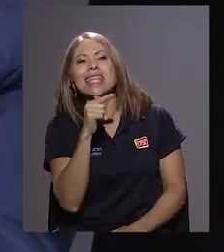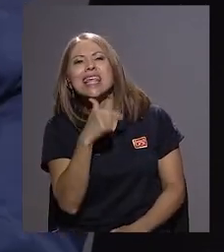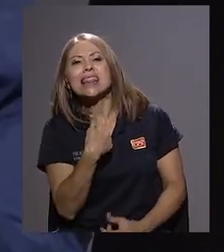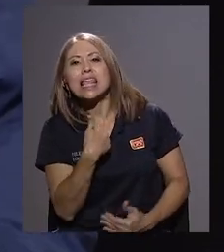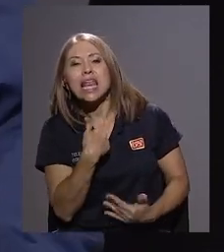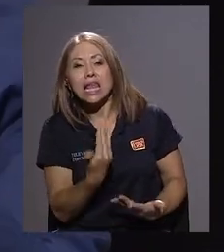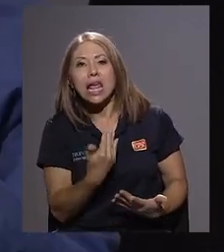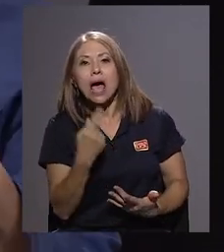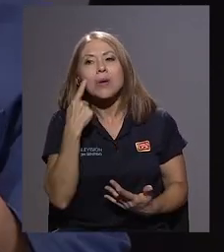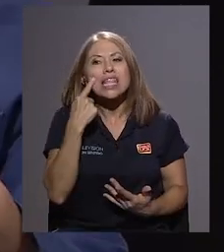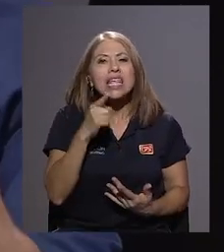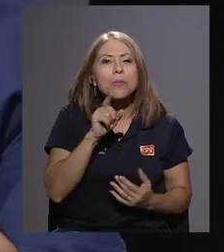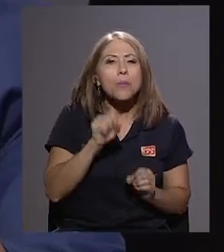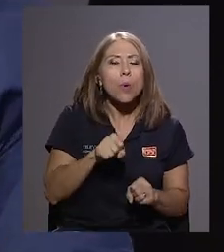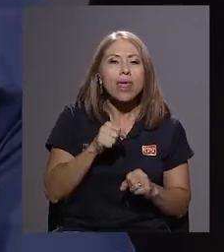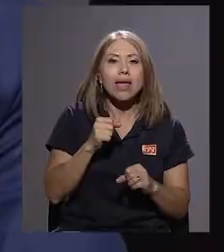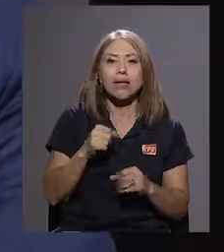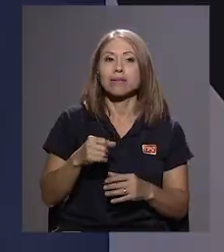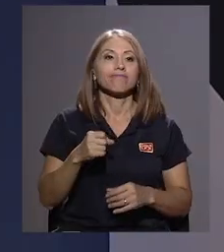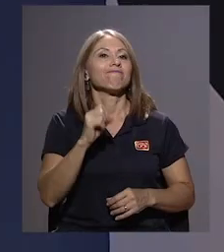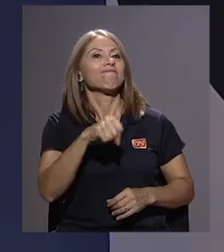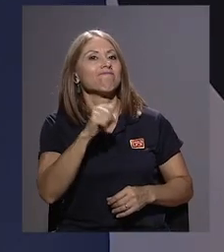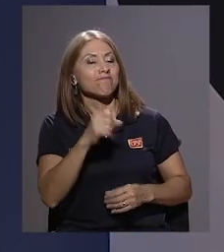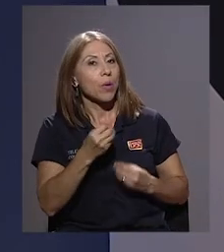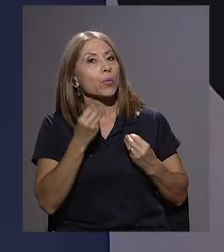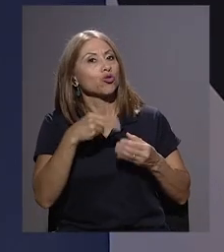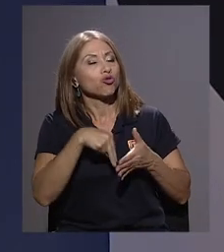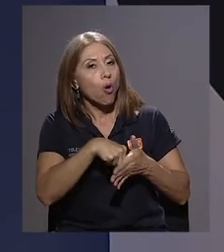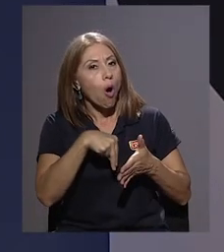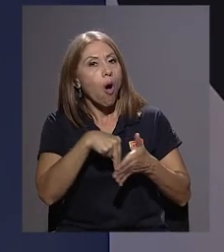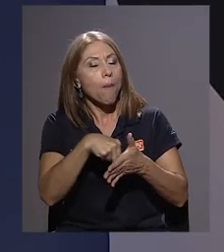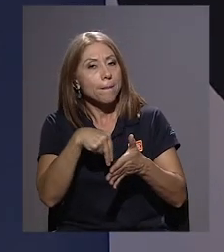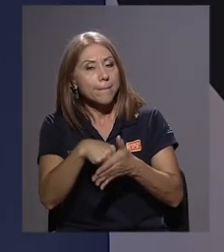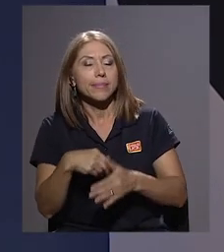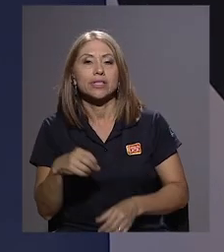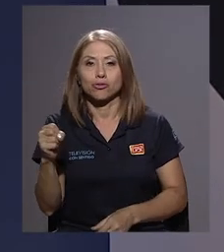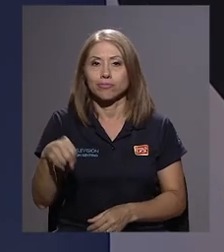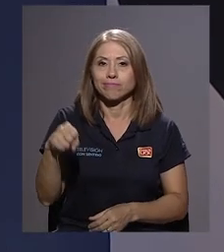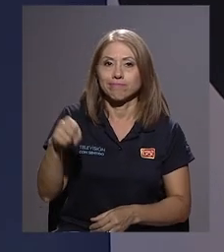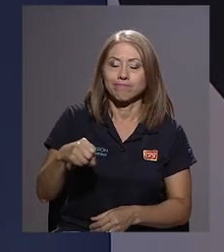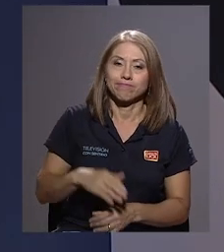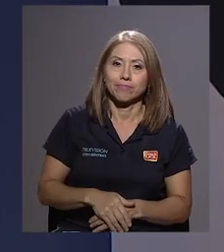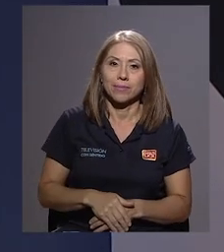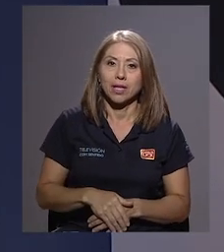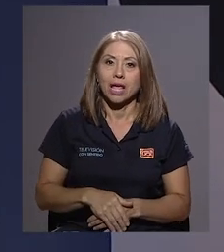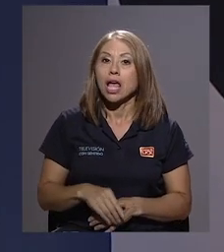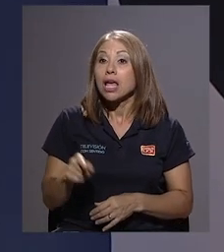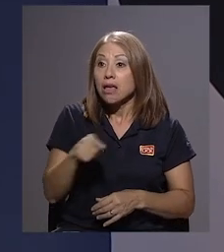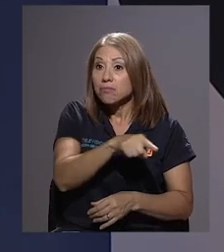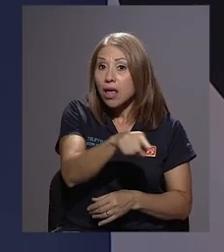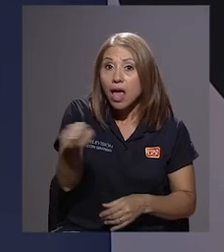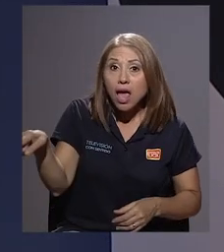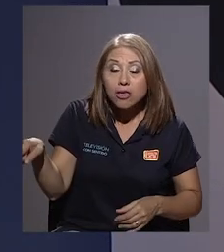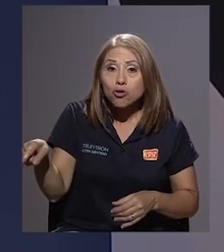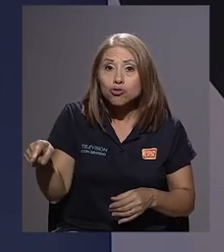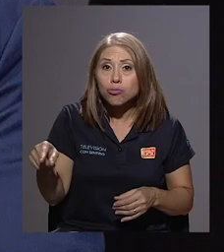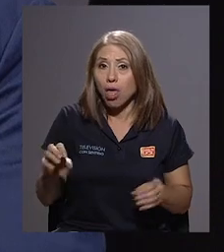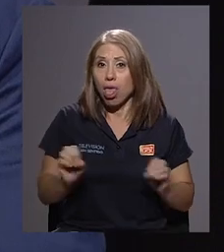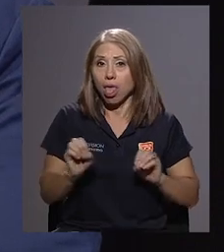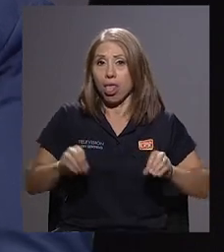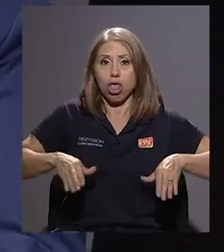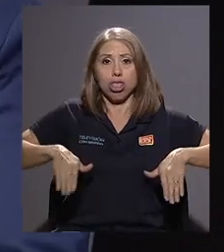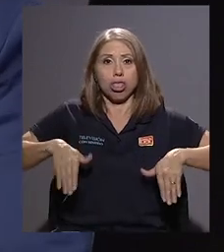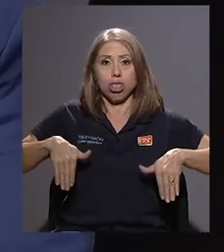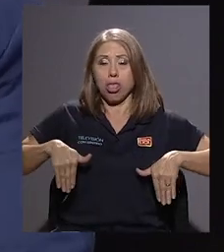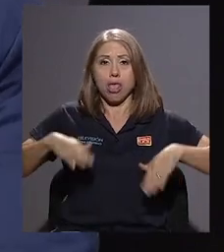Bueno, entonces se van dando largas Sí, un camino lleno de tropiezos, como decía Jimmy. Exacto. Entonces, lo que encontramos es, no es que no tengan la información estructurada,